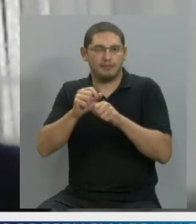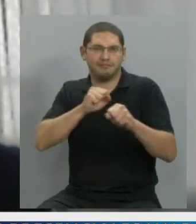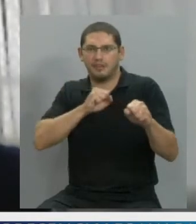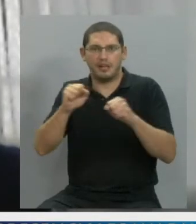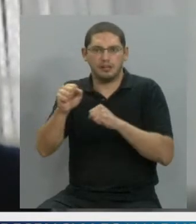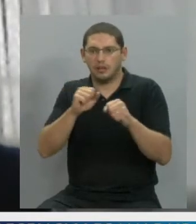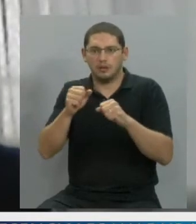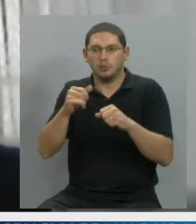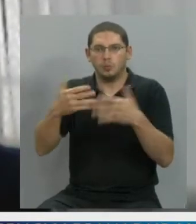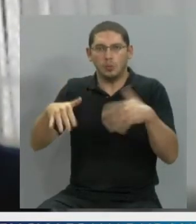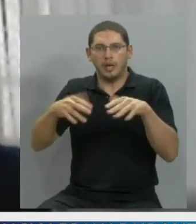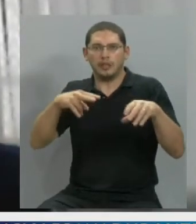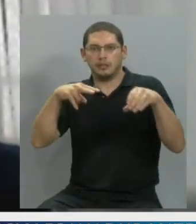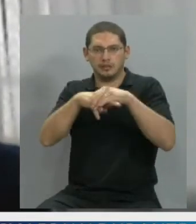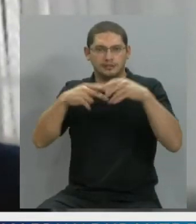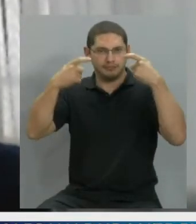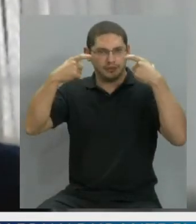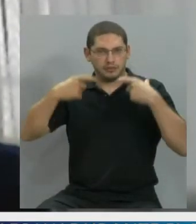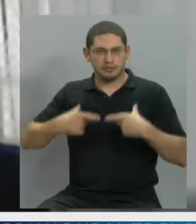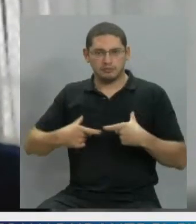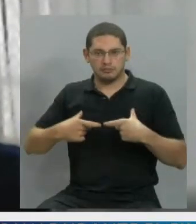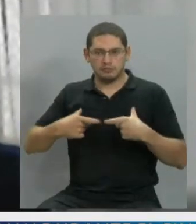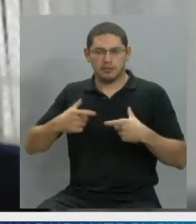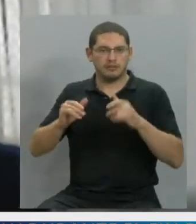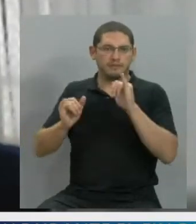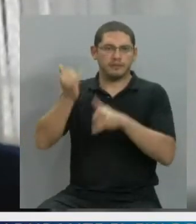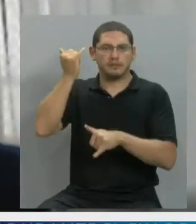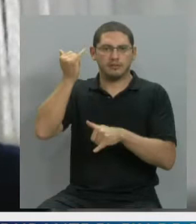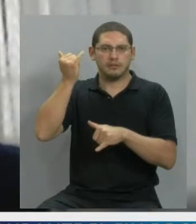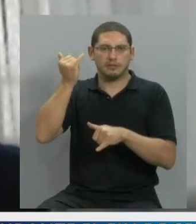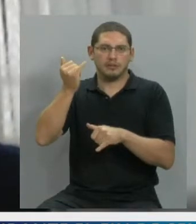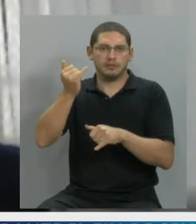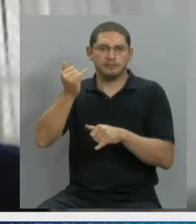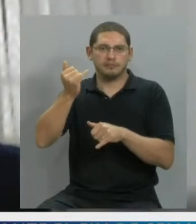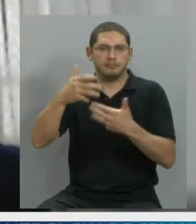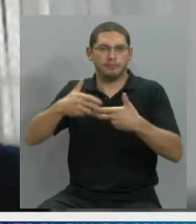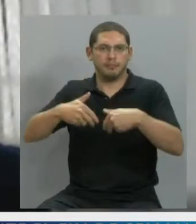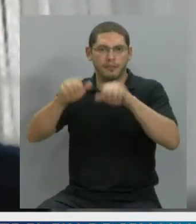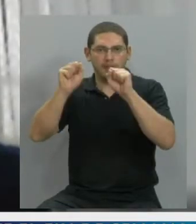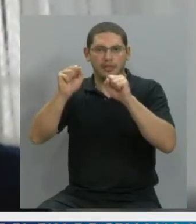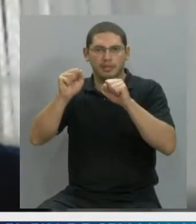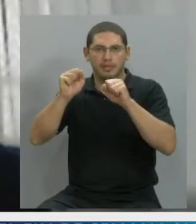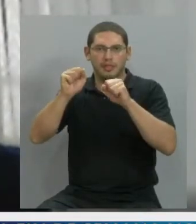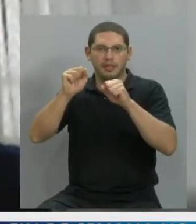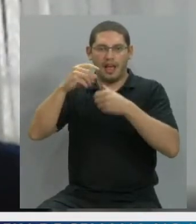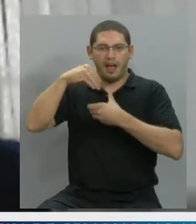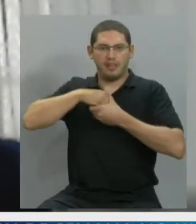realizan una tomografía, donde quedó evidenciado que ella tenía un acceder hemorrágico.